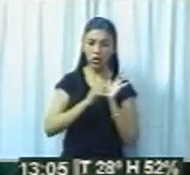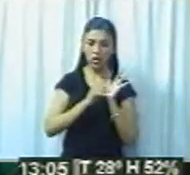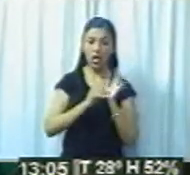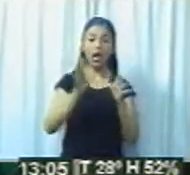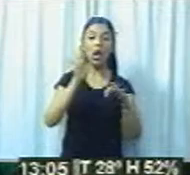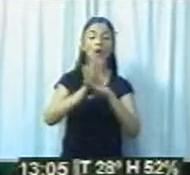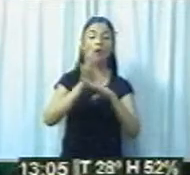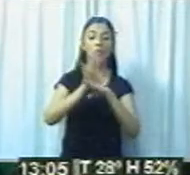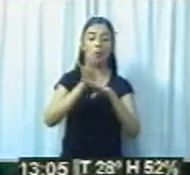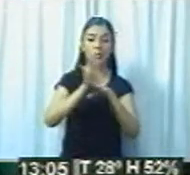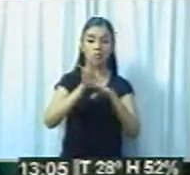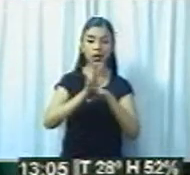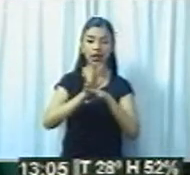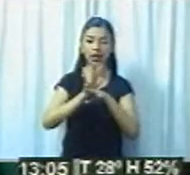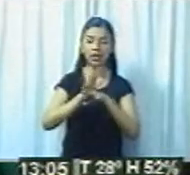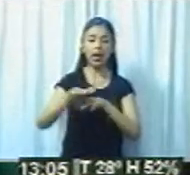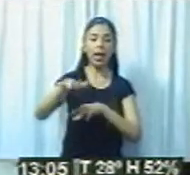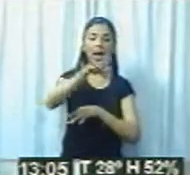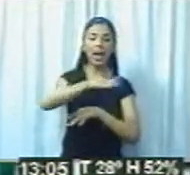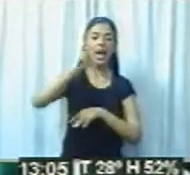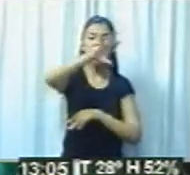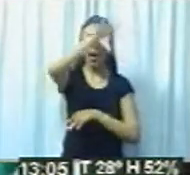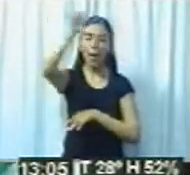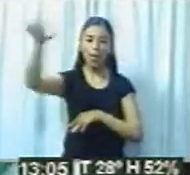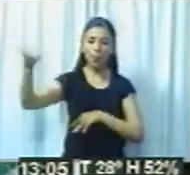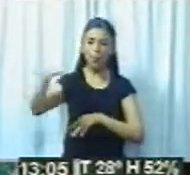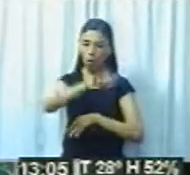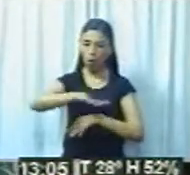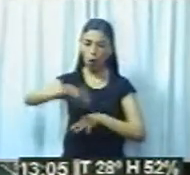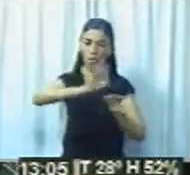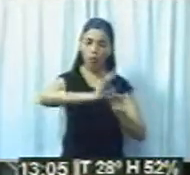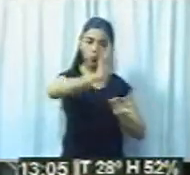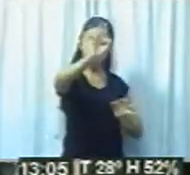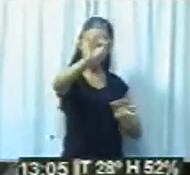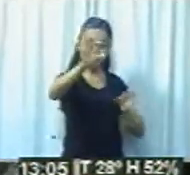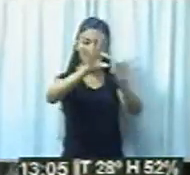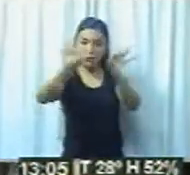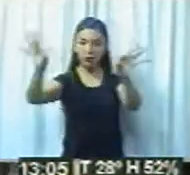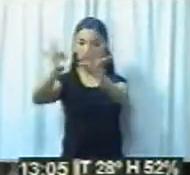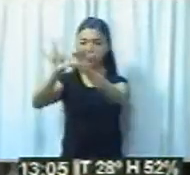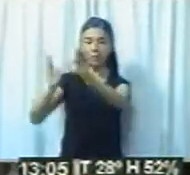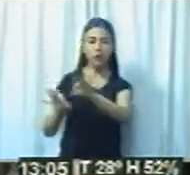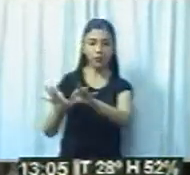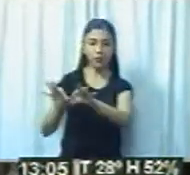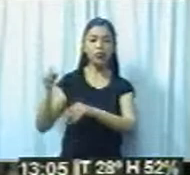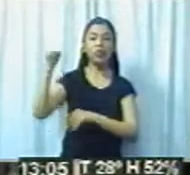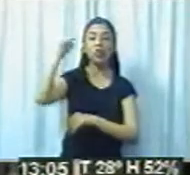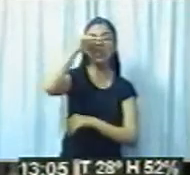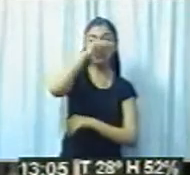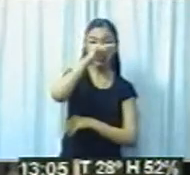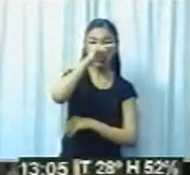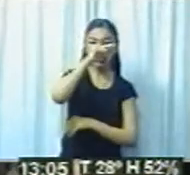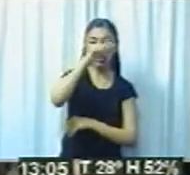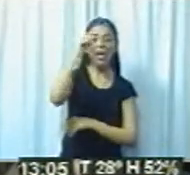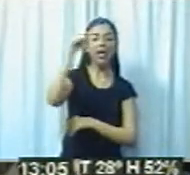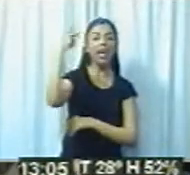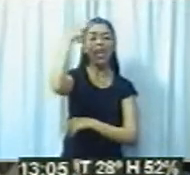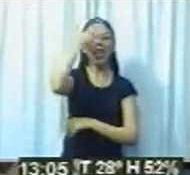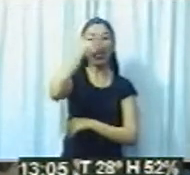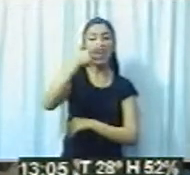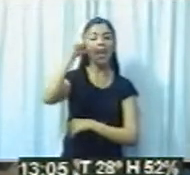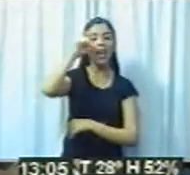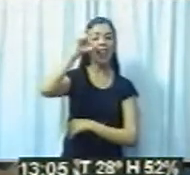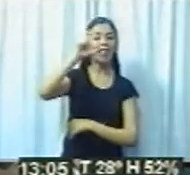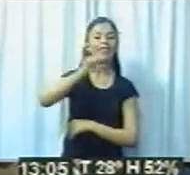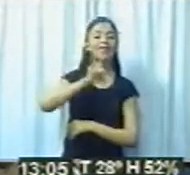20 hectáreas. De esa cifra son las que va a recibir el hospital, que están